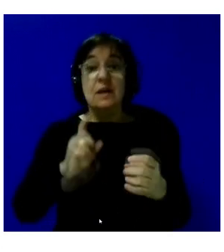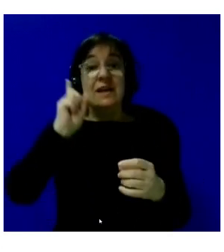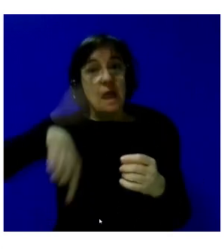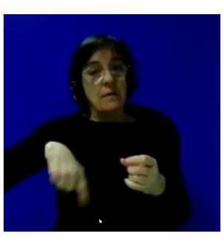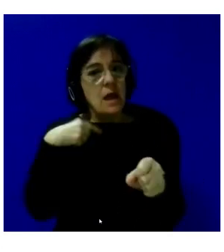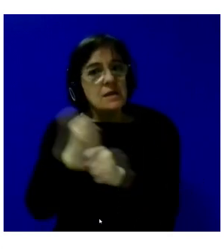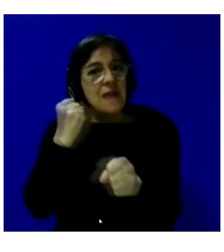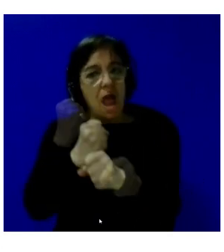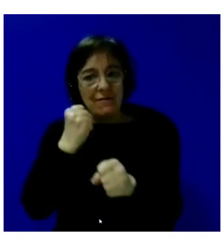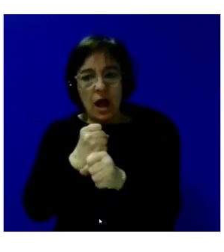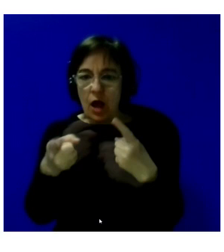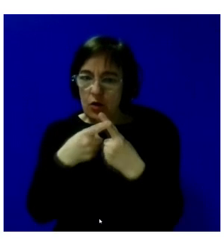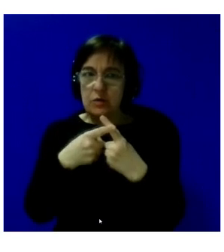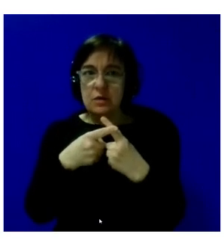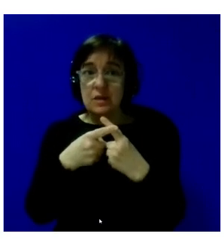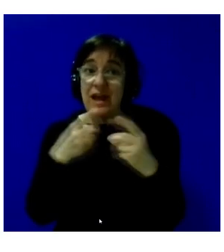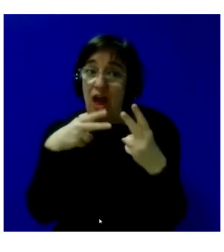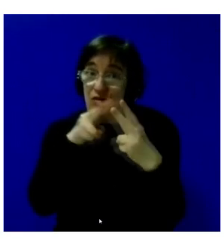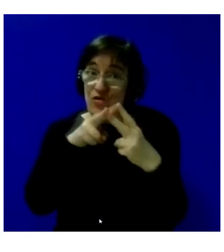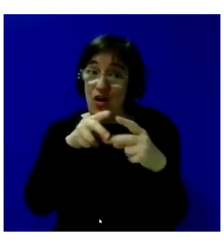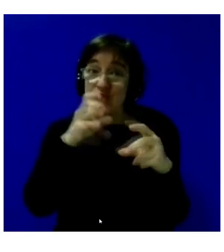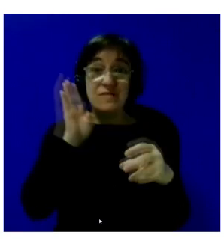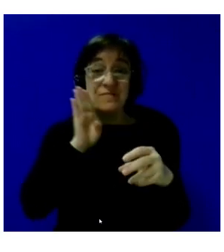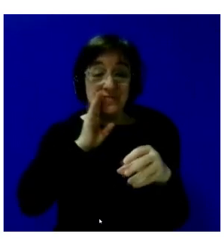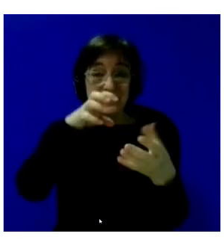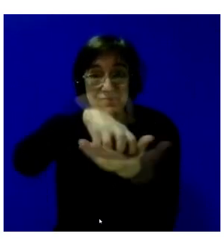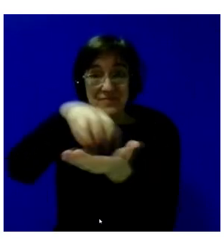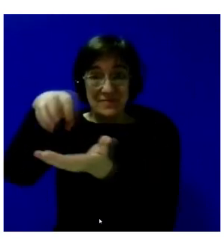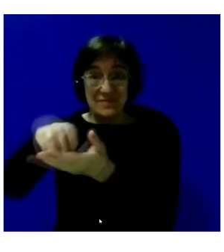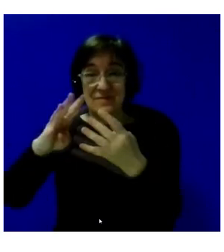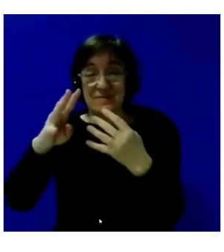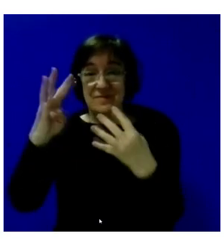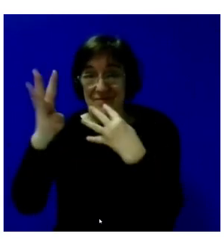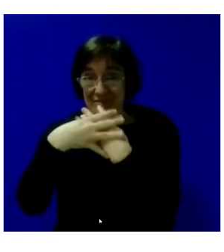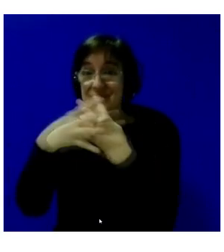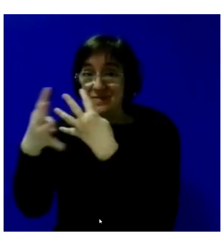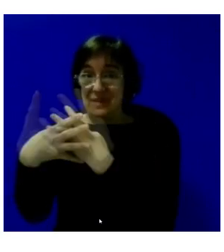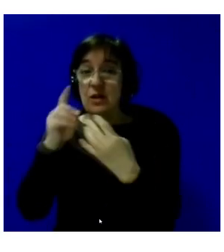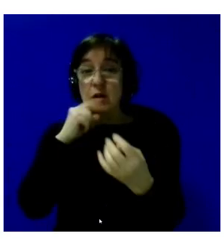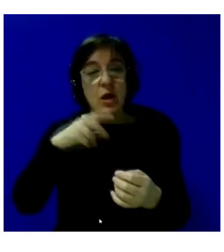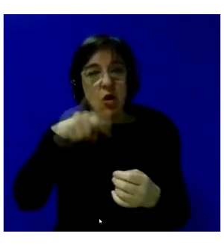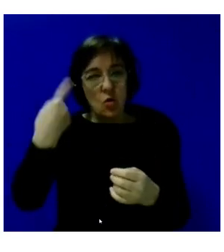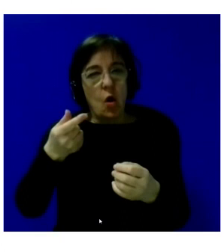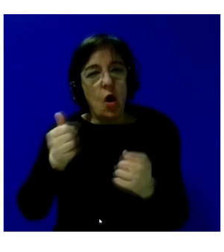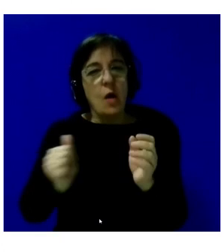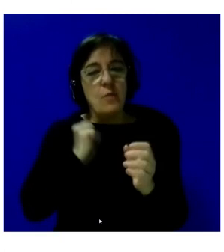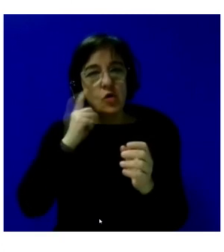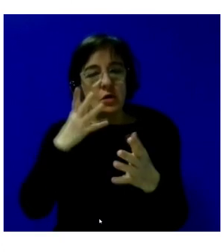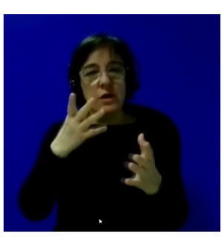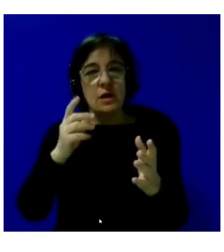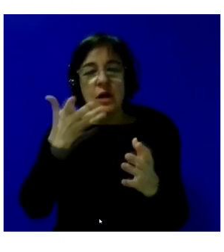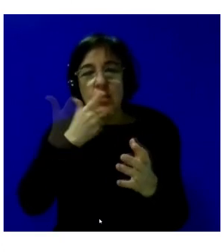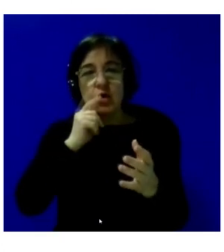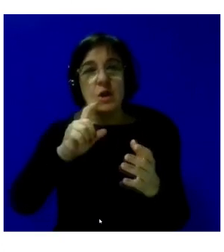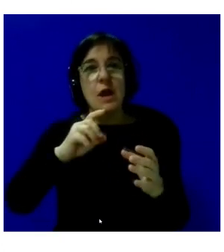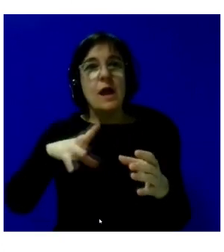haber trabajado en Estremera y en Segovia, como luego vais a tener oportunidad de conocer, Plena Inclusión también